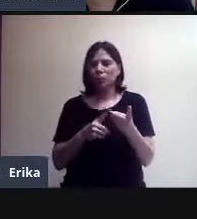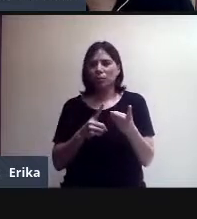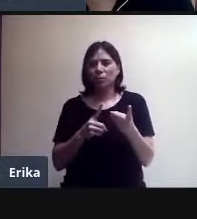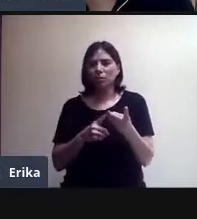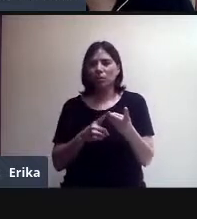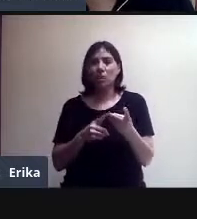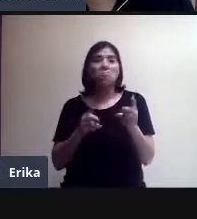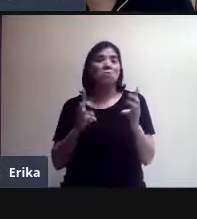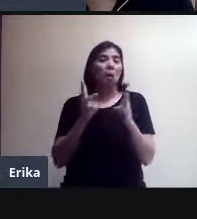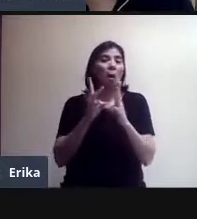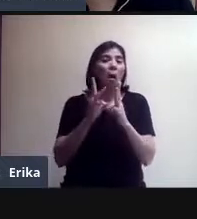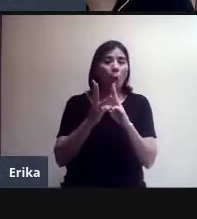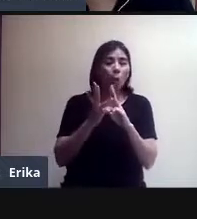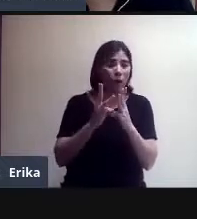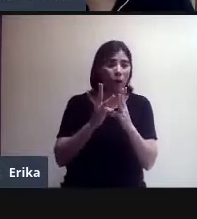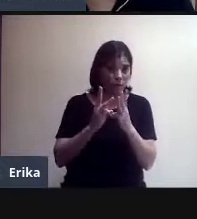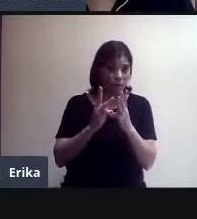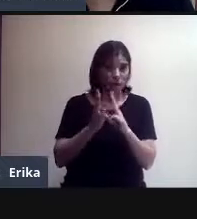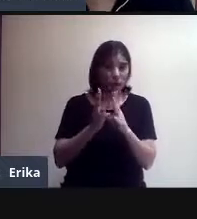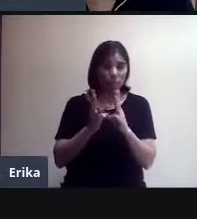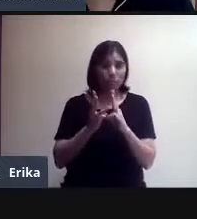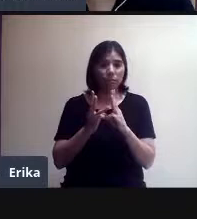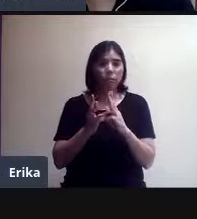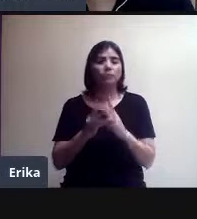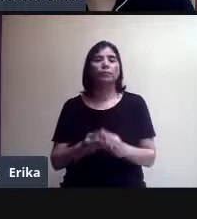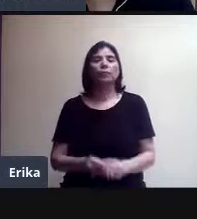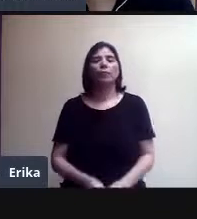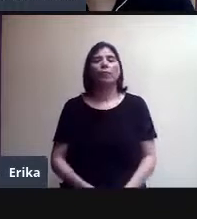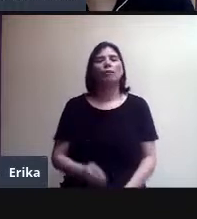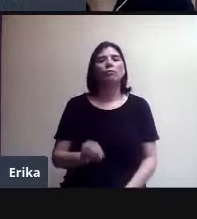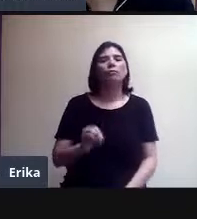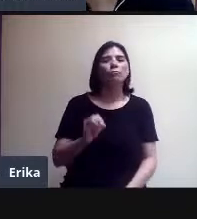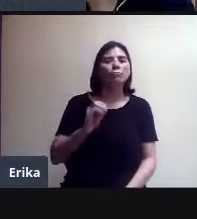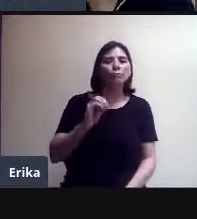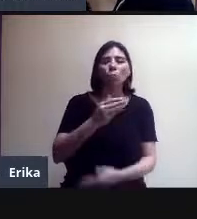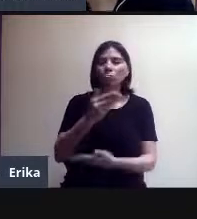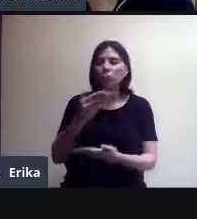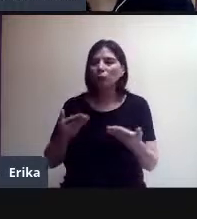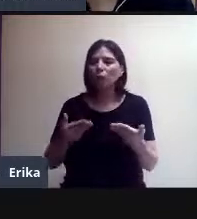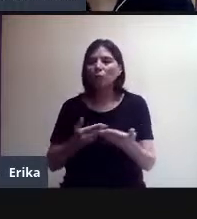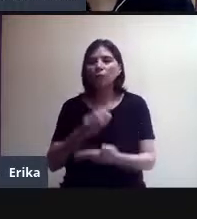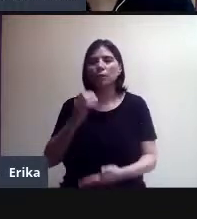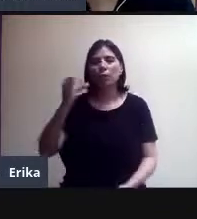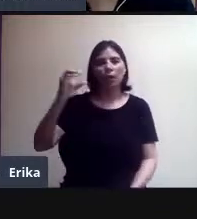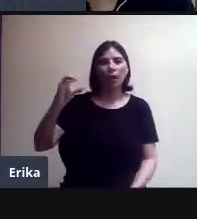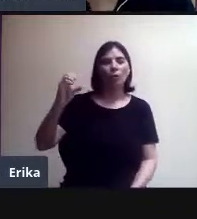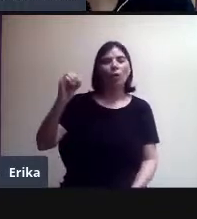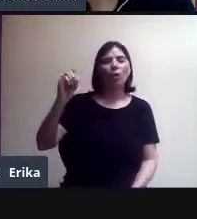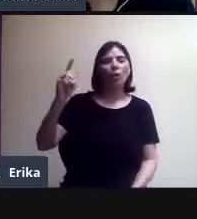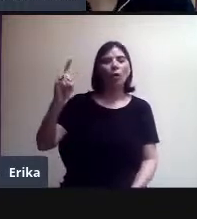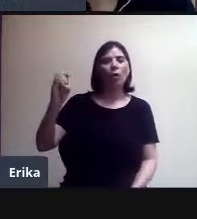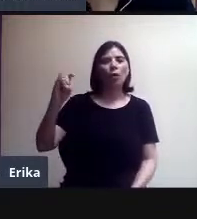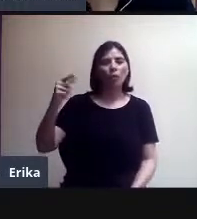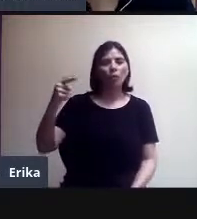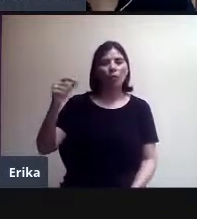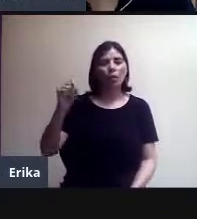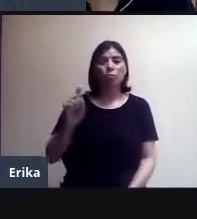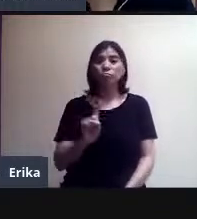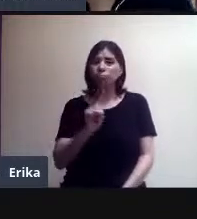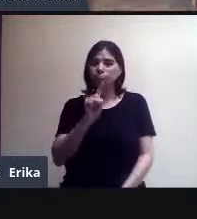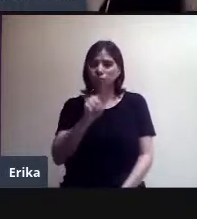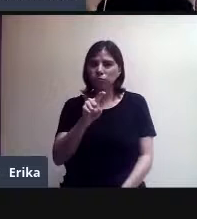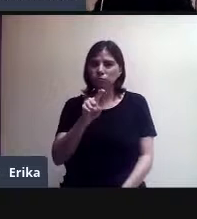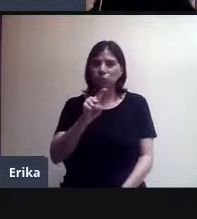compartir rápidamente desde el celular, el código, el link de la reunión, es también con ese botón de